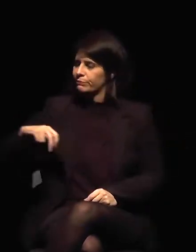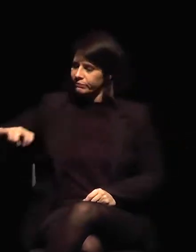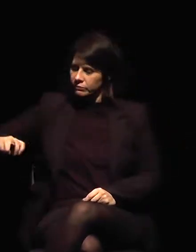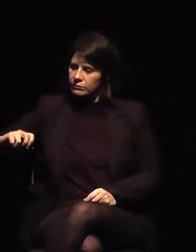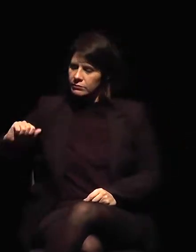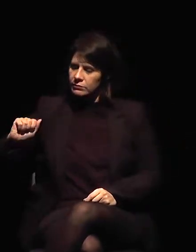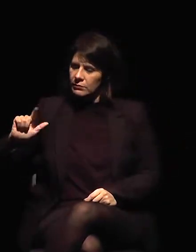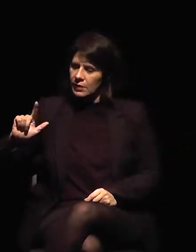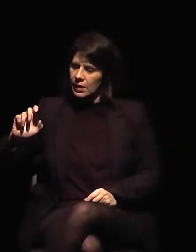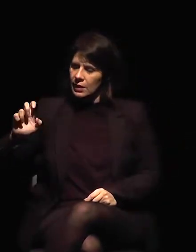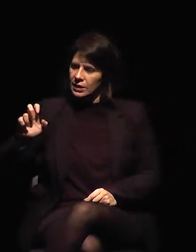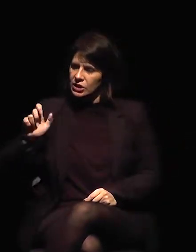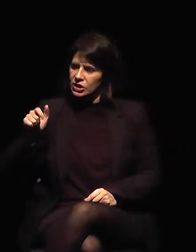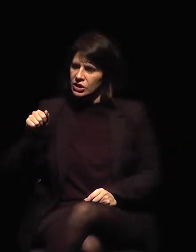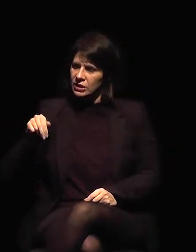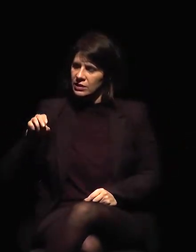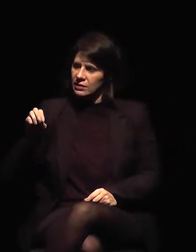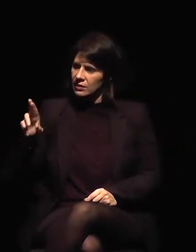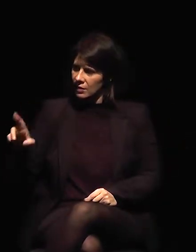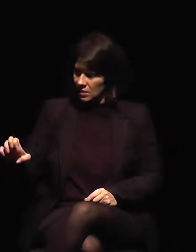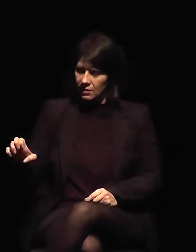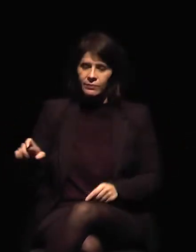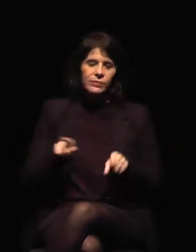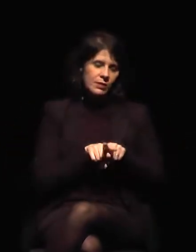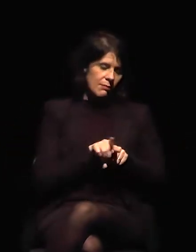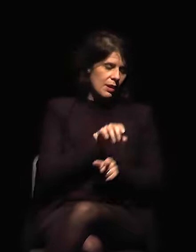Ana Elena.